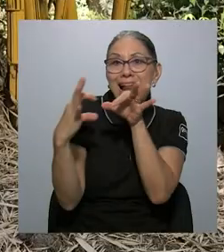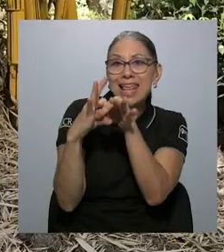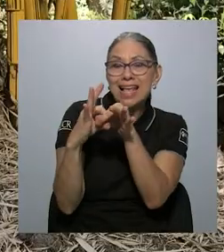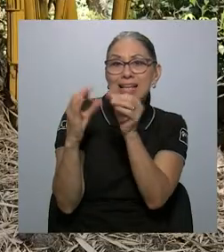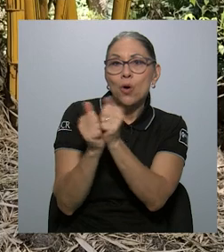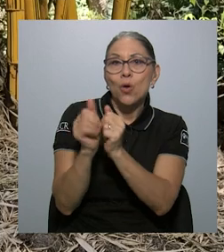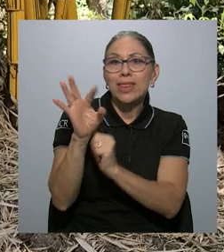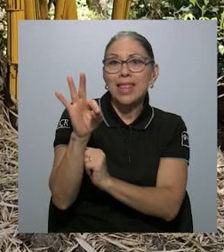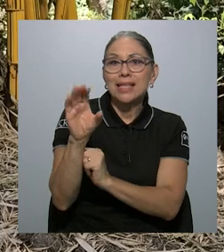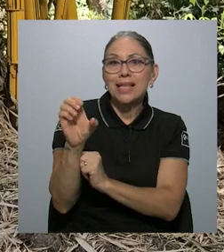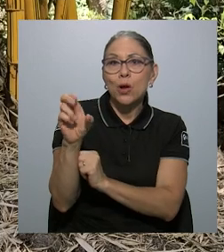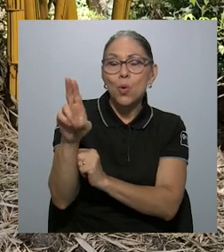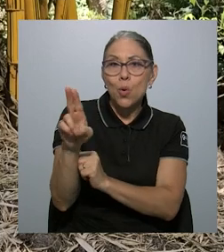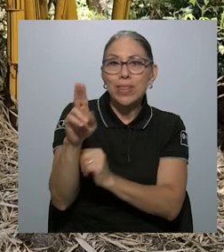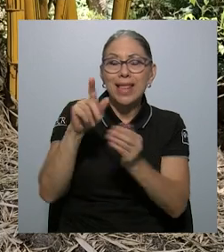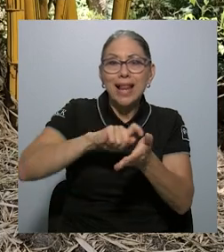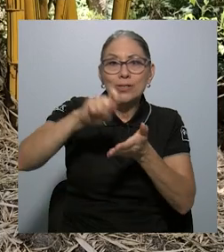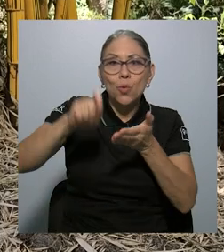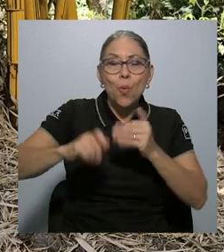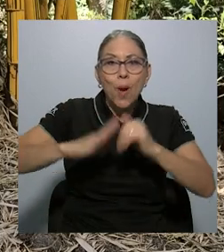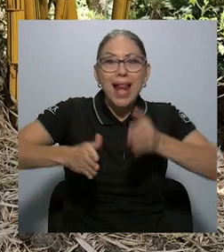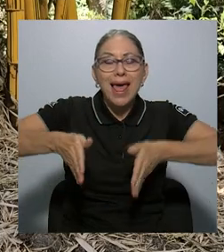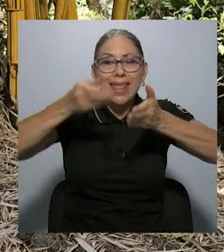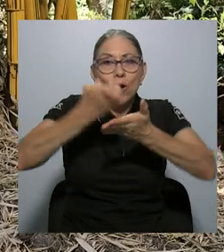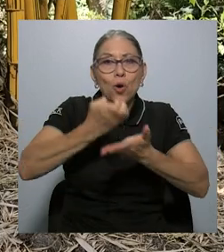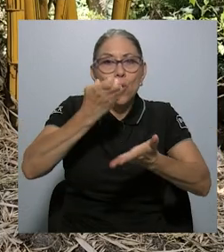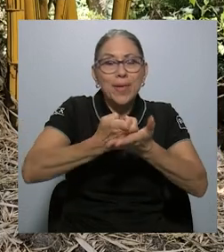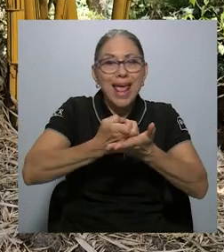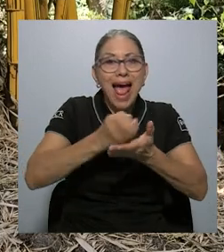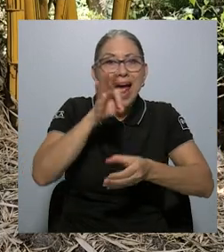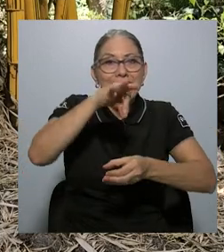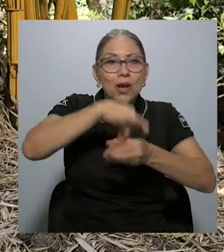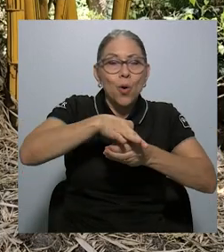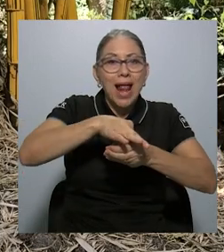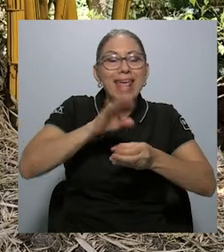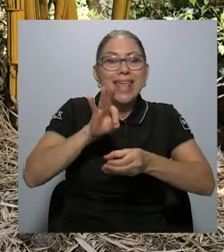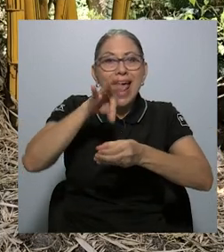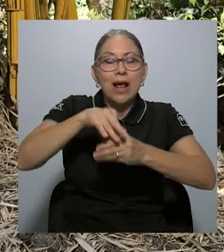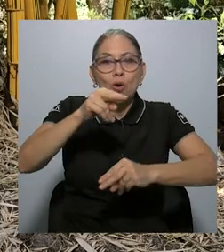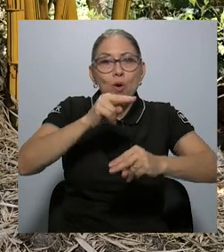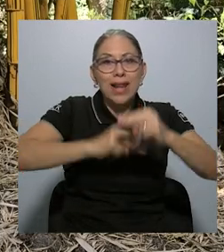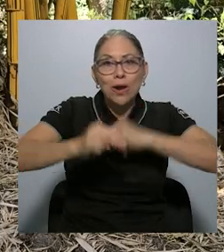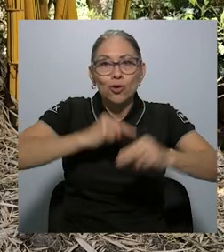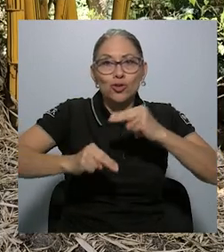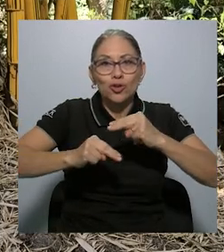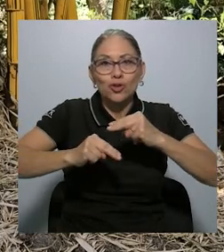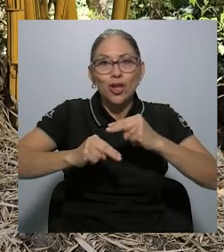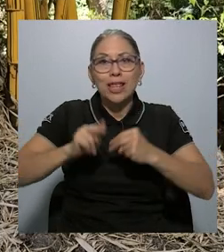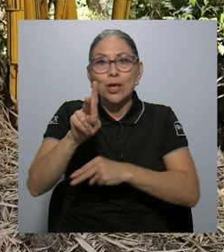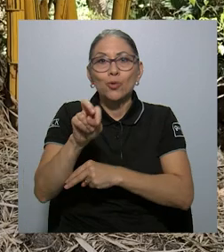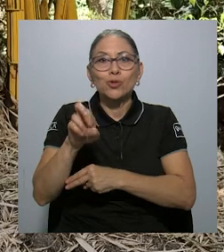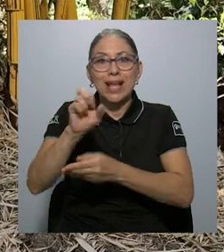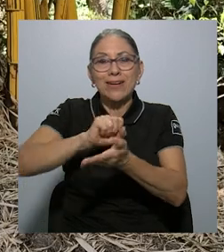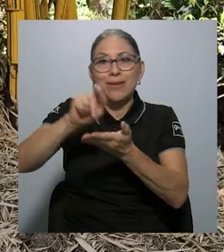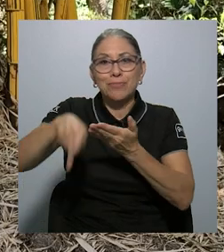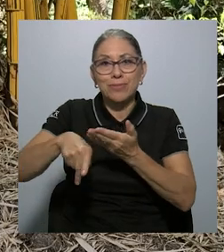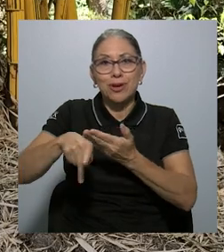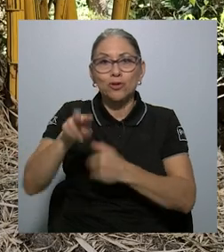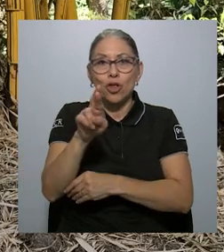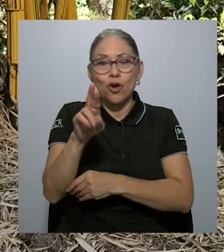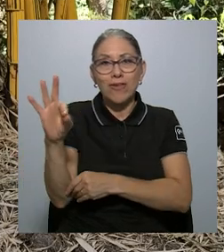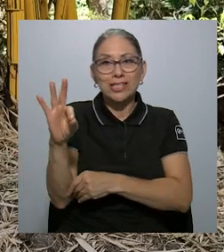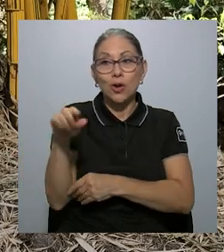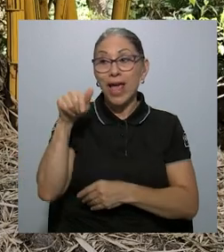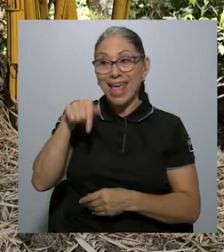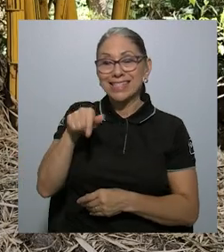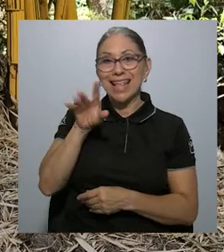con un TCU de la Escuela de Economía Agrícola y Agronegocios, de la Rodrigo Fácil, ¿verdad? Entonces, este TCU nos